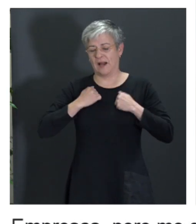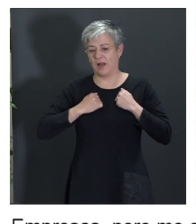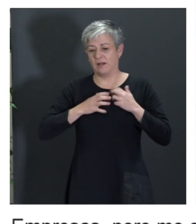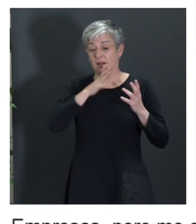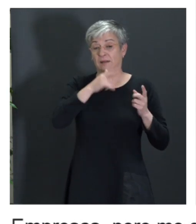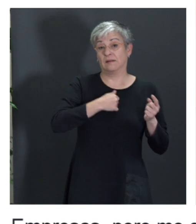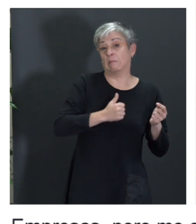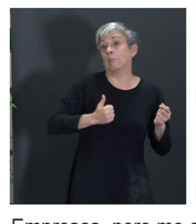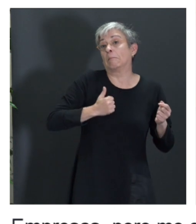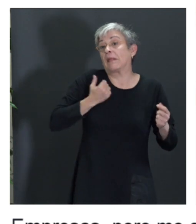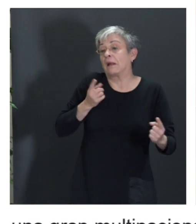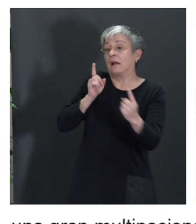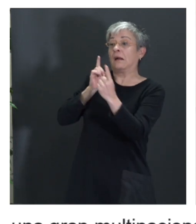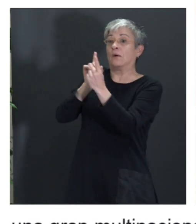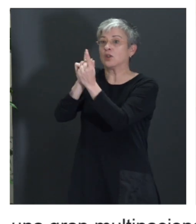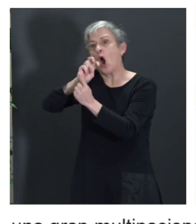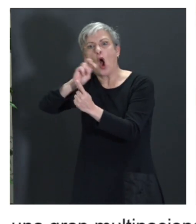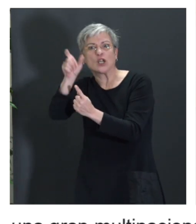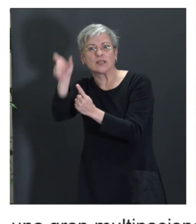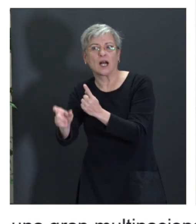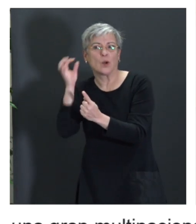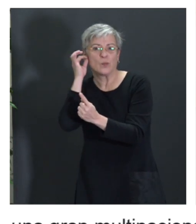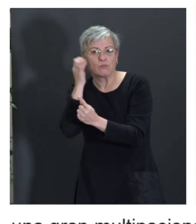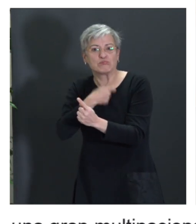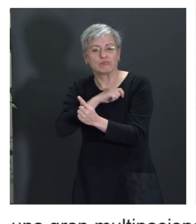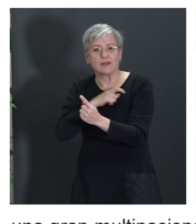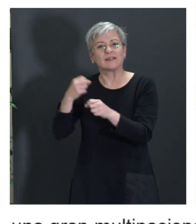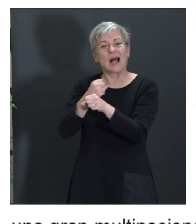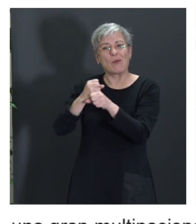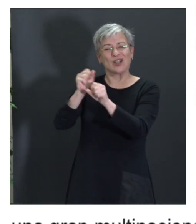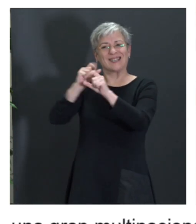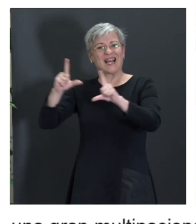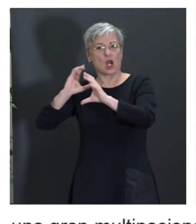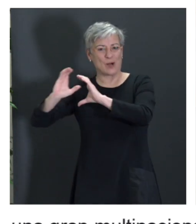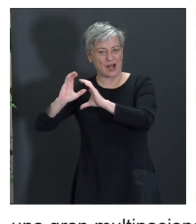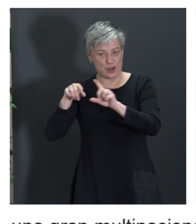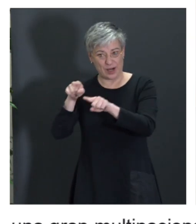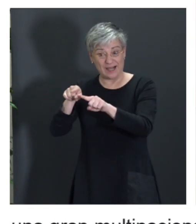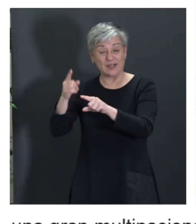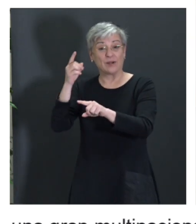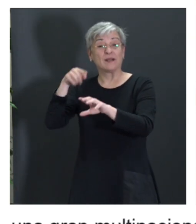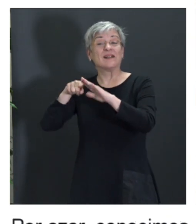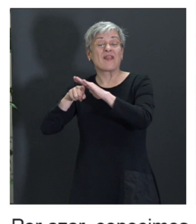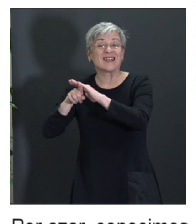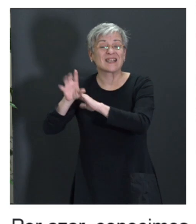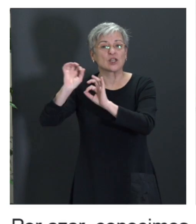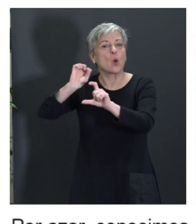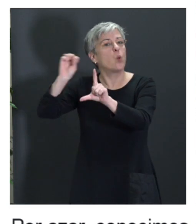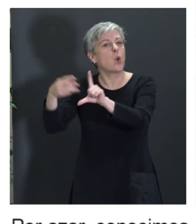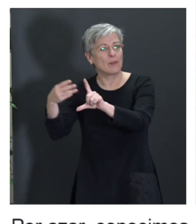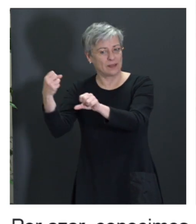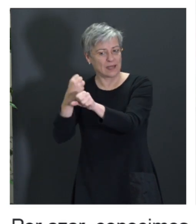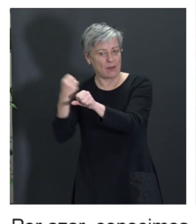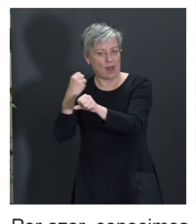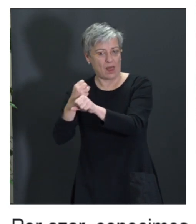a otra española que estaba allí, que estaba, bueno, había estudiado telecomunicaciones y estaba trabajando en una empresa en desarrollo web, porque había